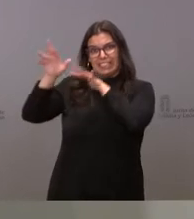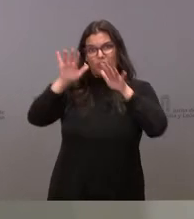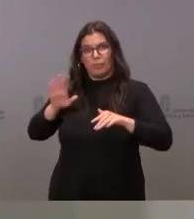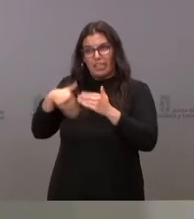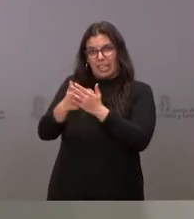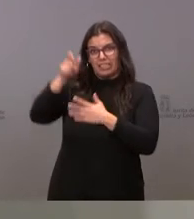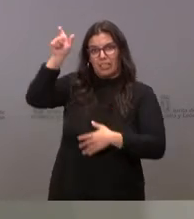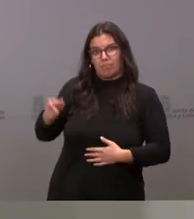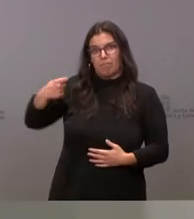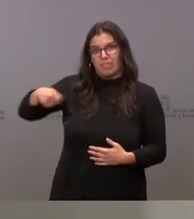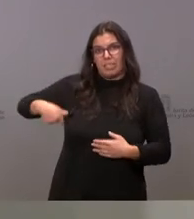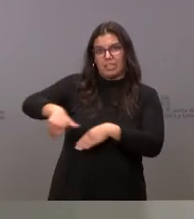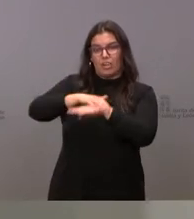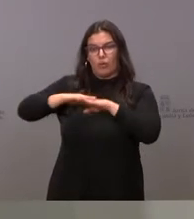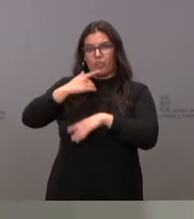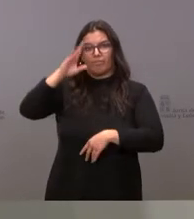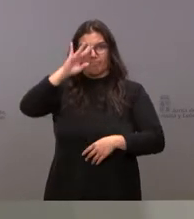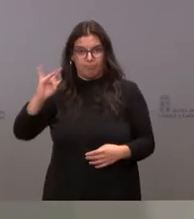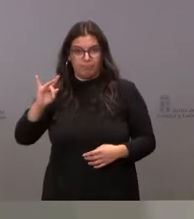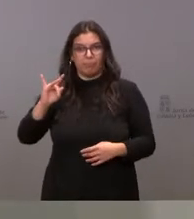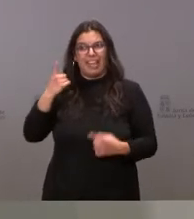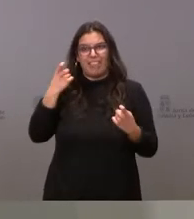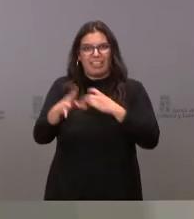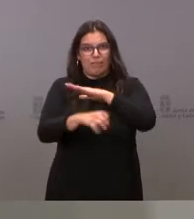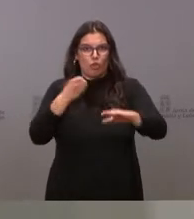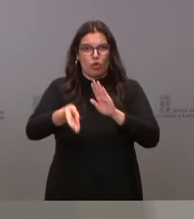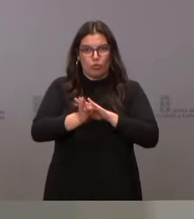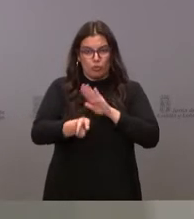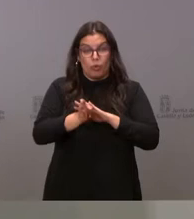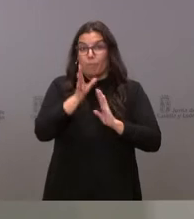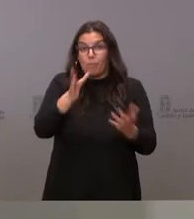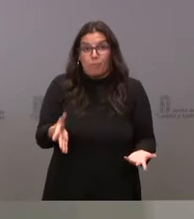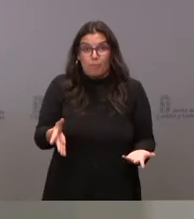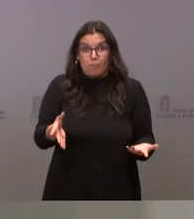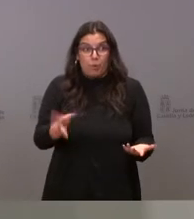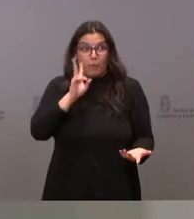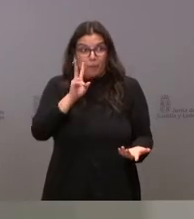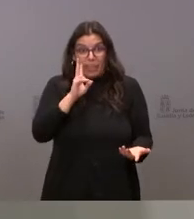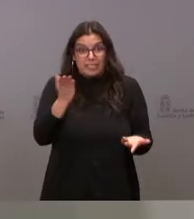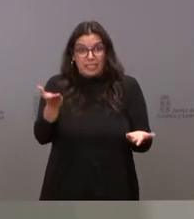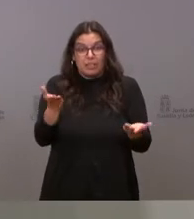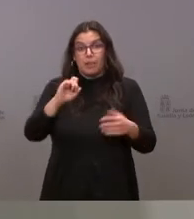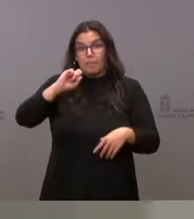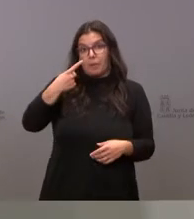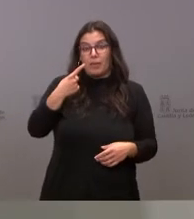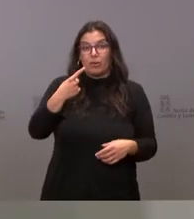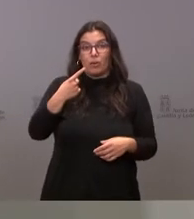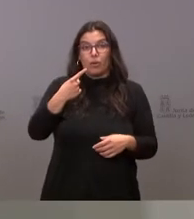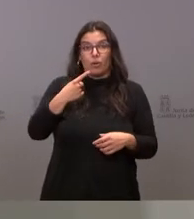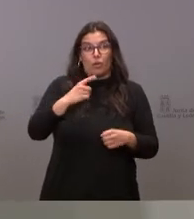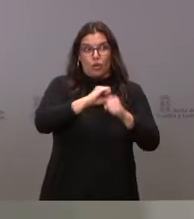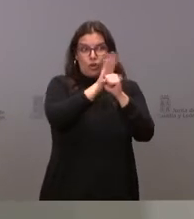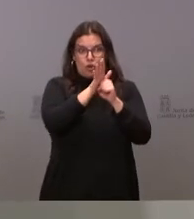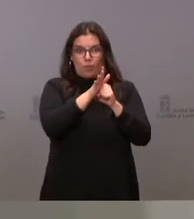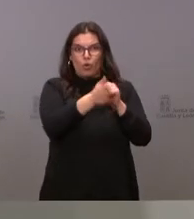y al gobierno de la necesidad de mantener el fondo. Básicamente porque, como estamos viendo, primero la pandemia persiste,